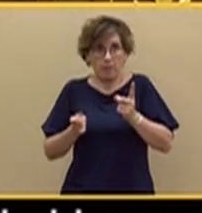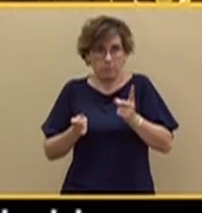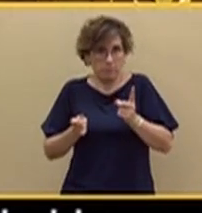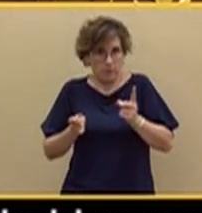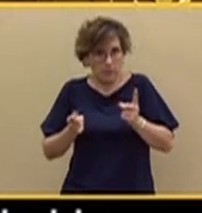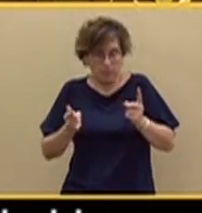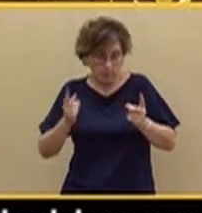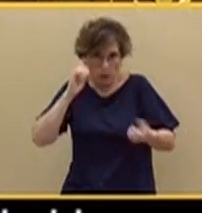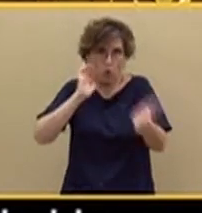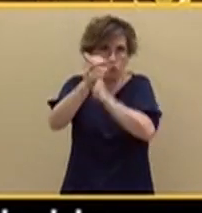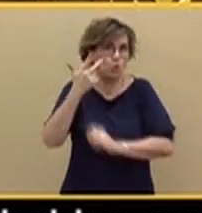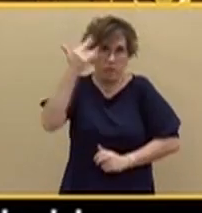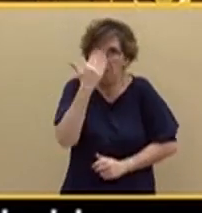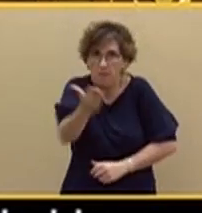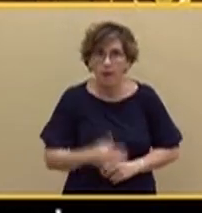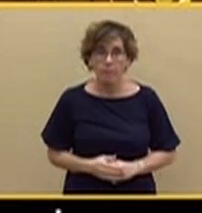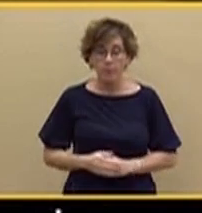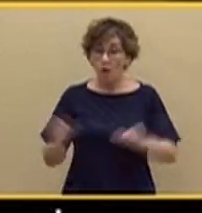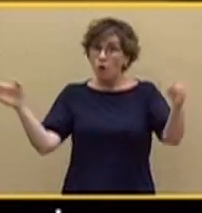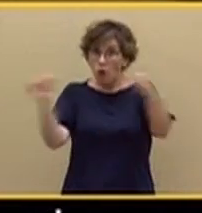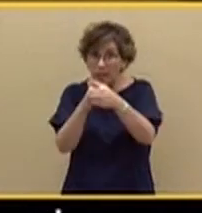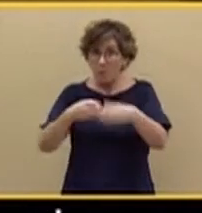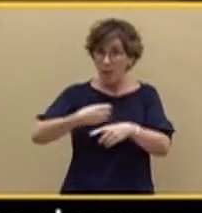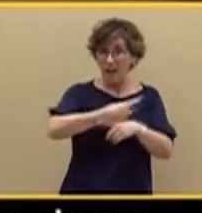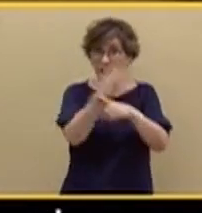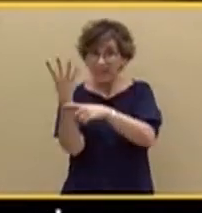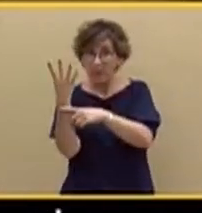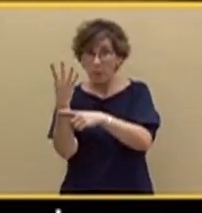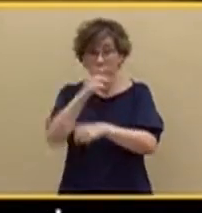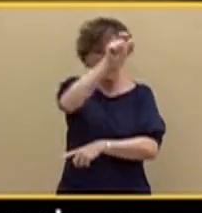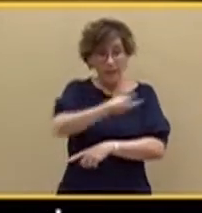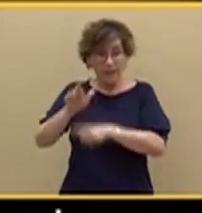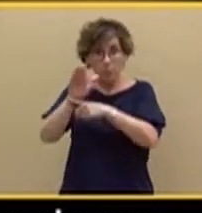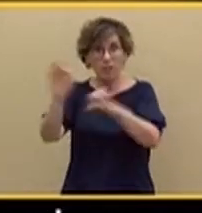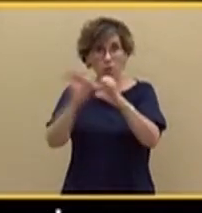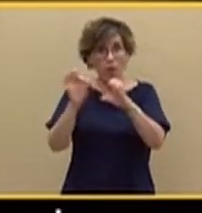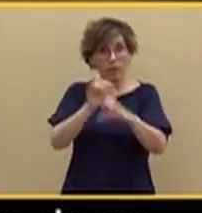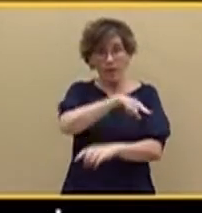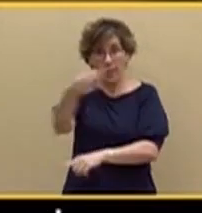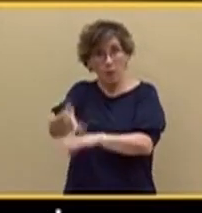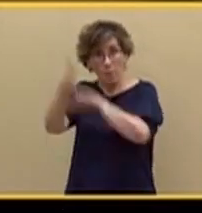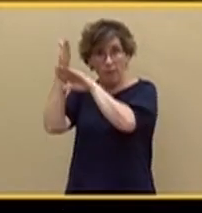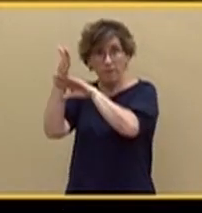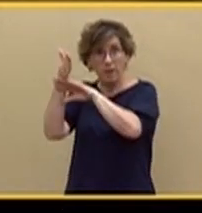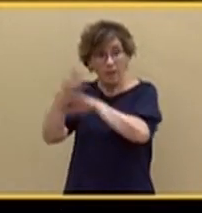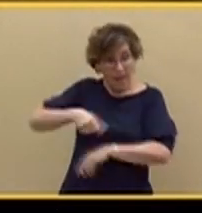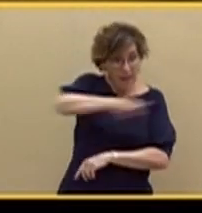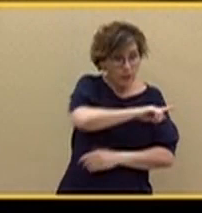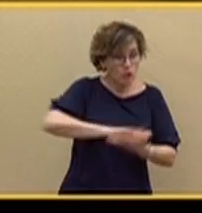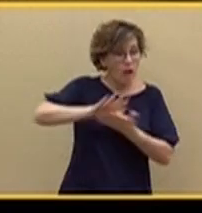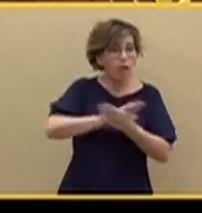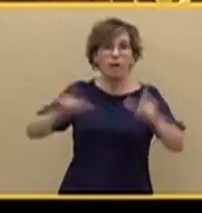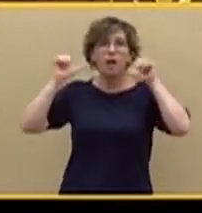Los colectivos LGTBI que atacaron a los representantes de Ciudadanos no hablan en nombre de todos los